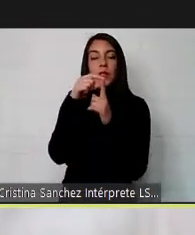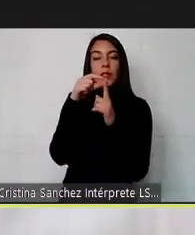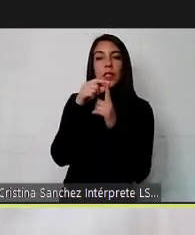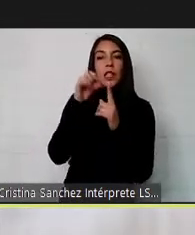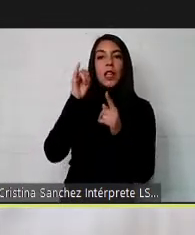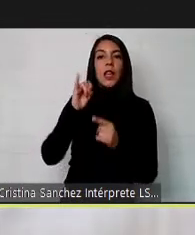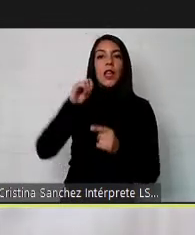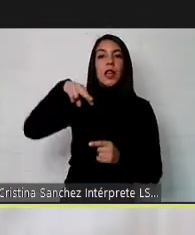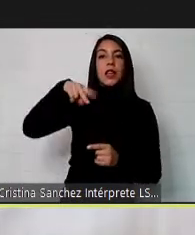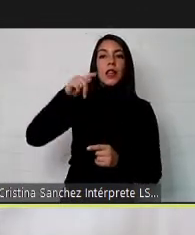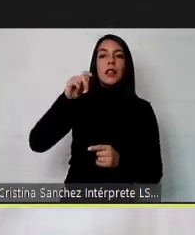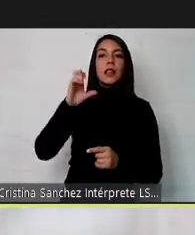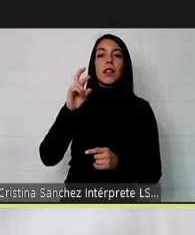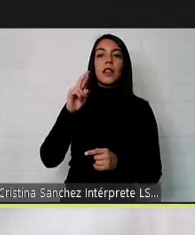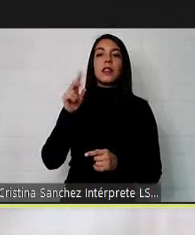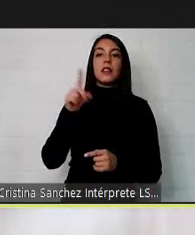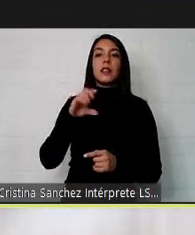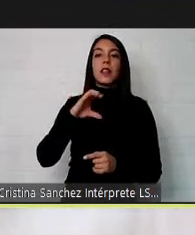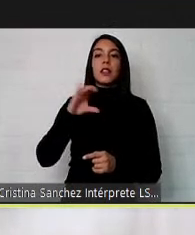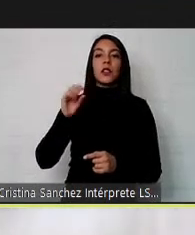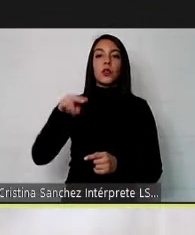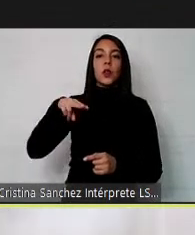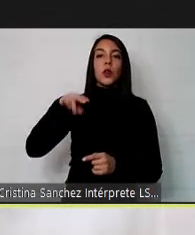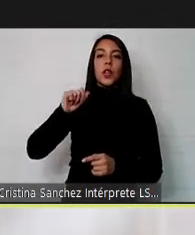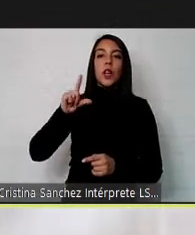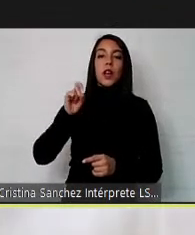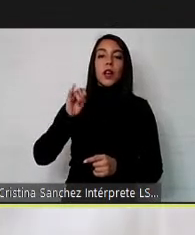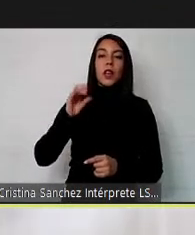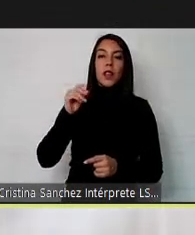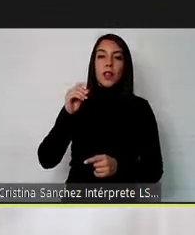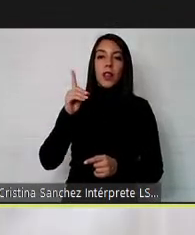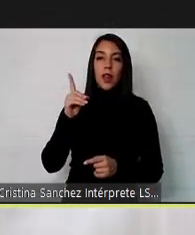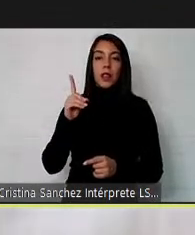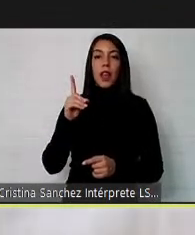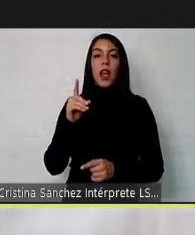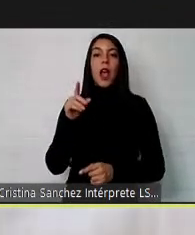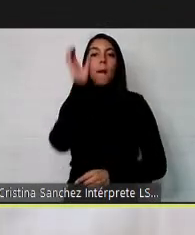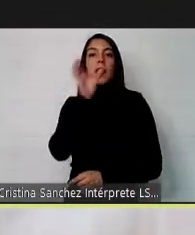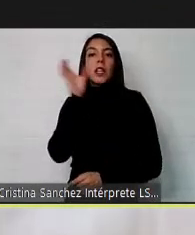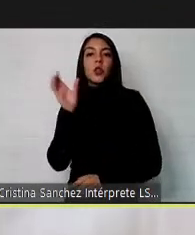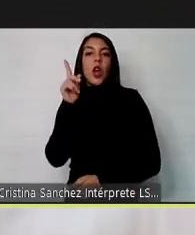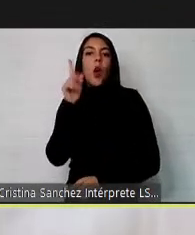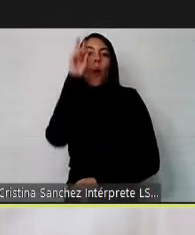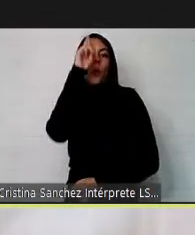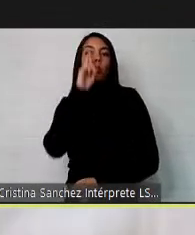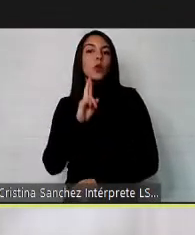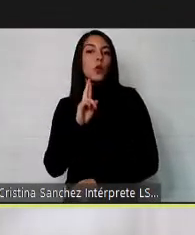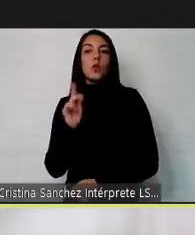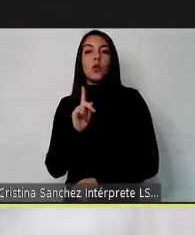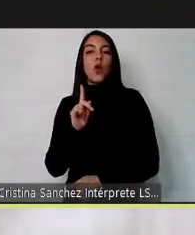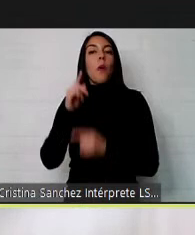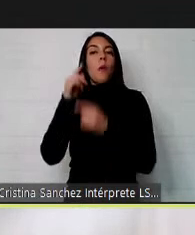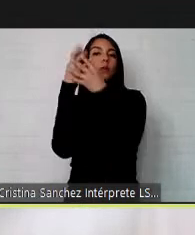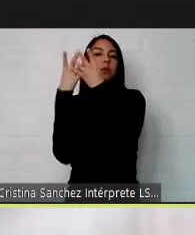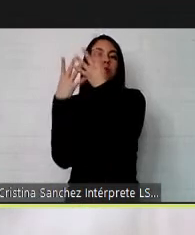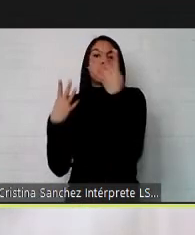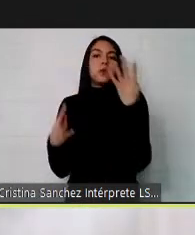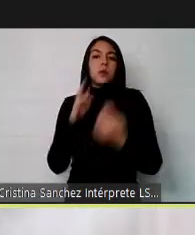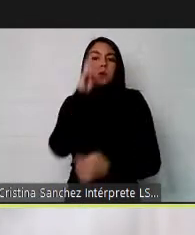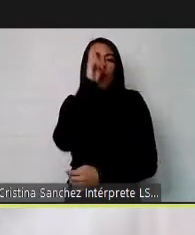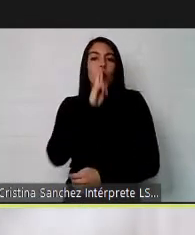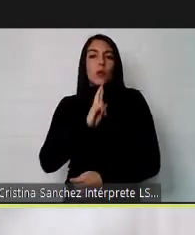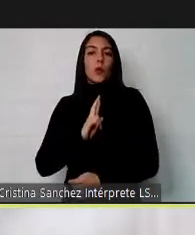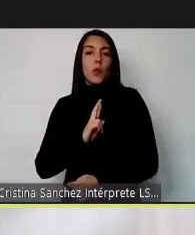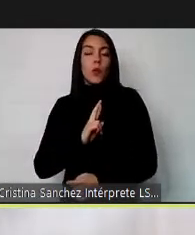interseccionalidad porque las personas no tenemos un solo rol o una sola dimensión sino que tenemos múltiples roles y